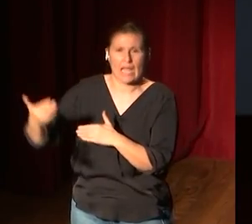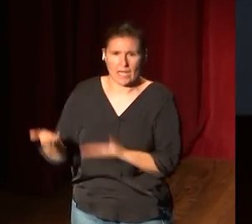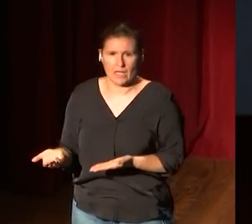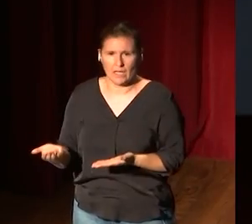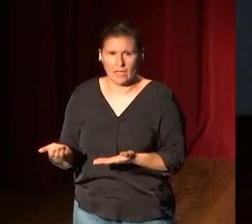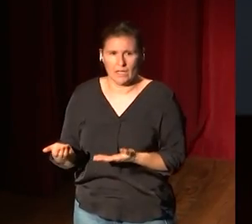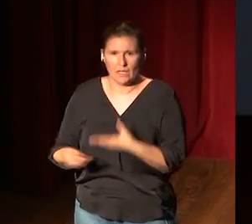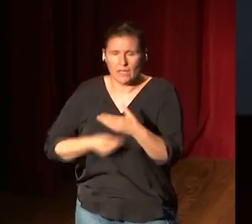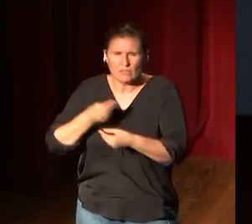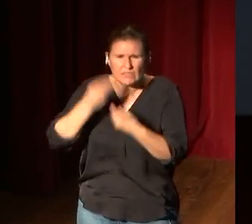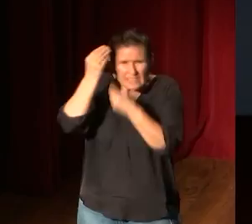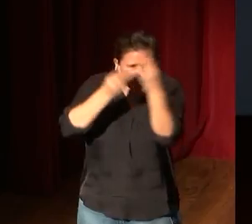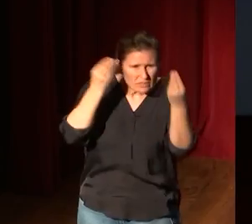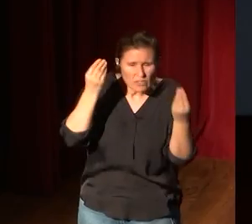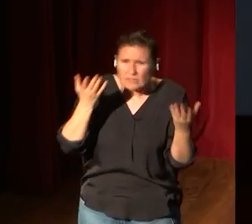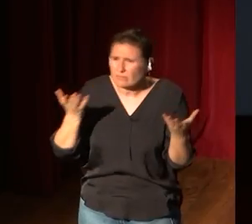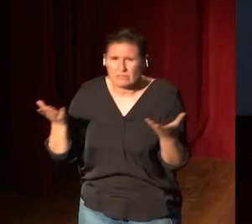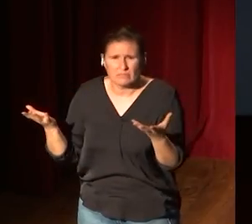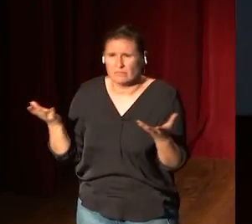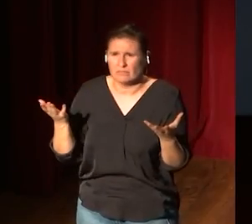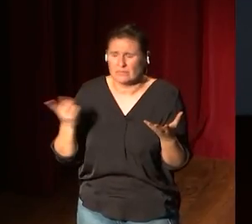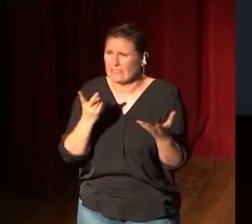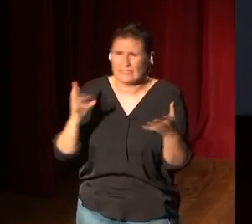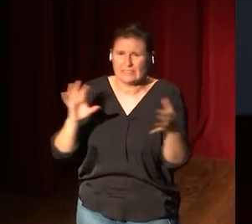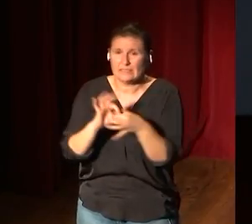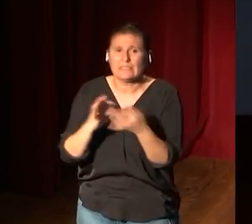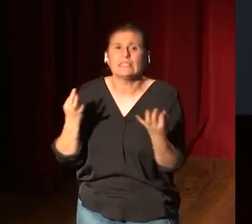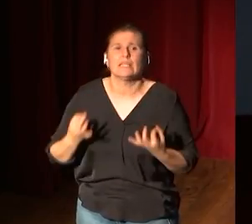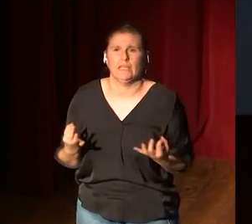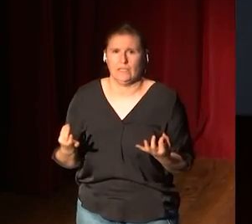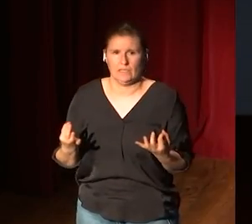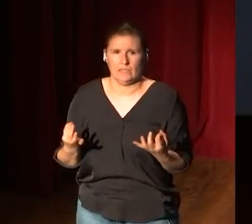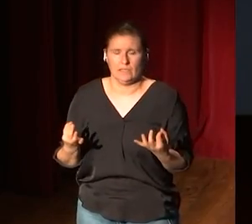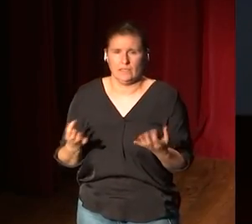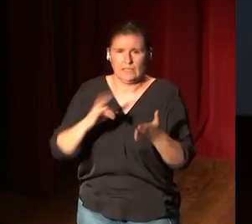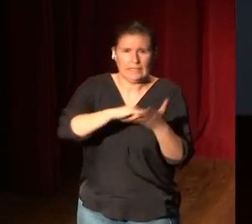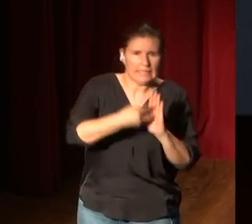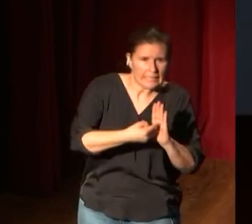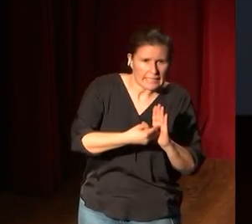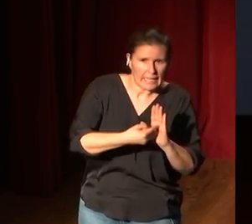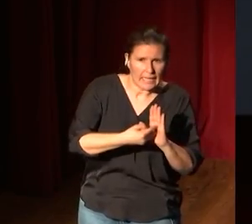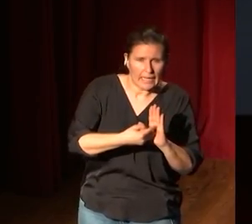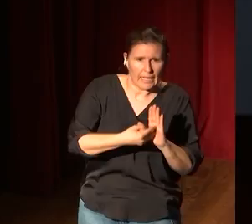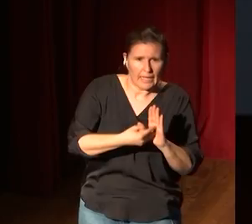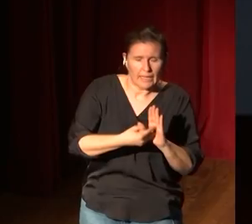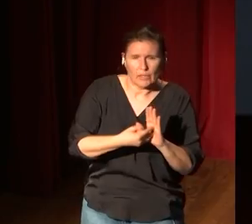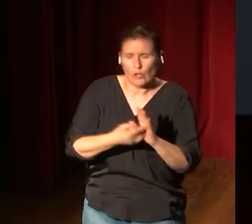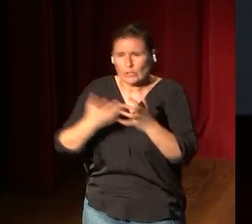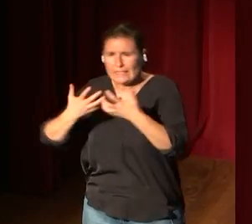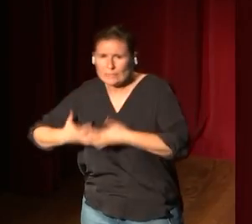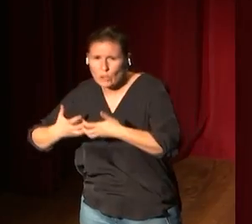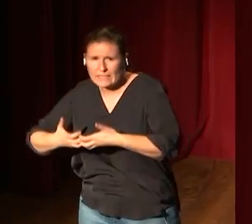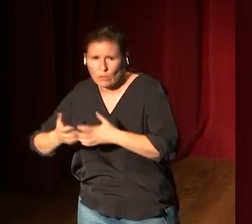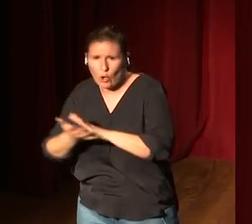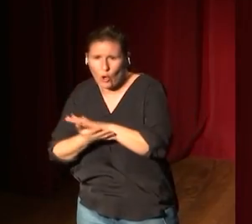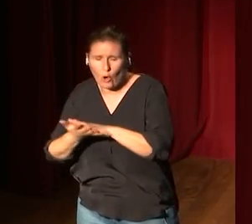reflexiones? ¿Qué tiene que ver la técnica de los dispositivos con los que estamos